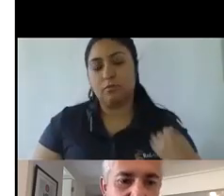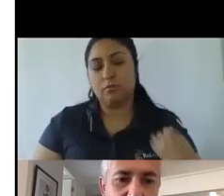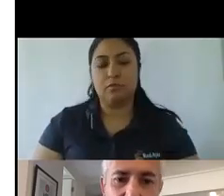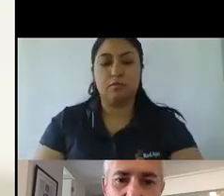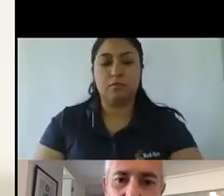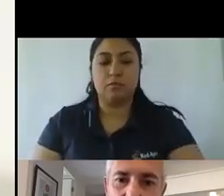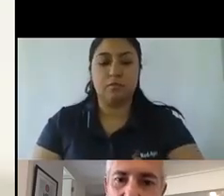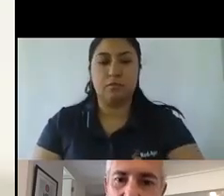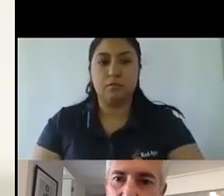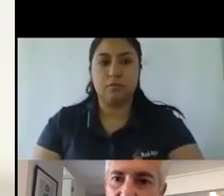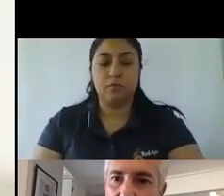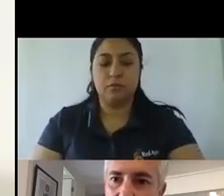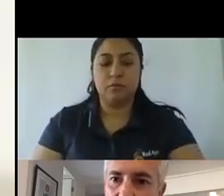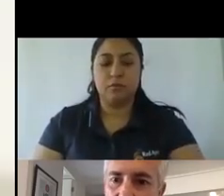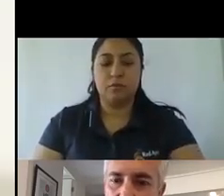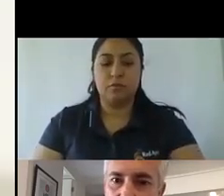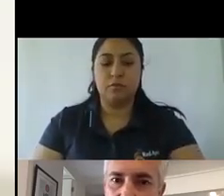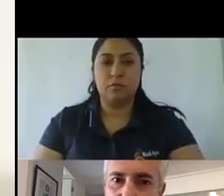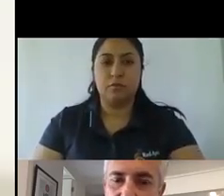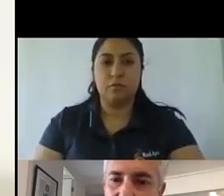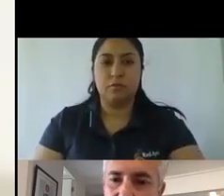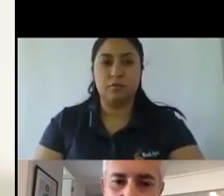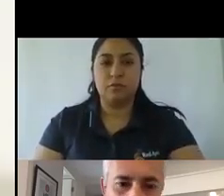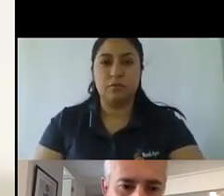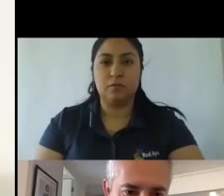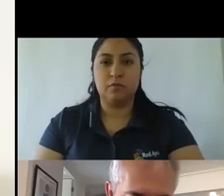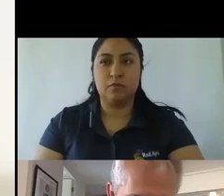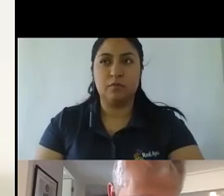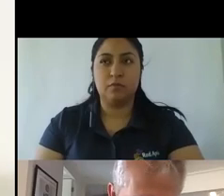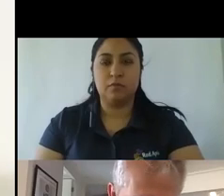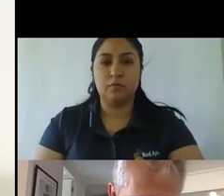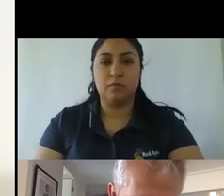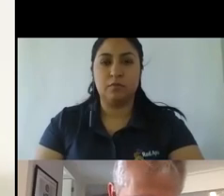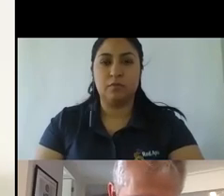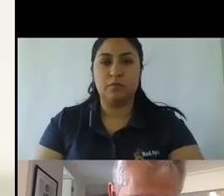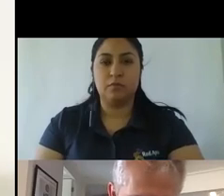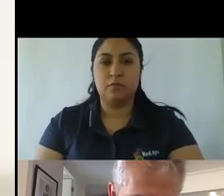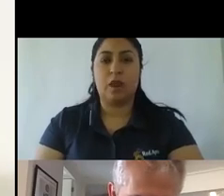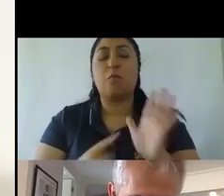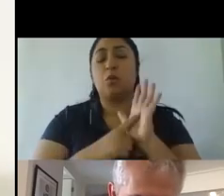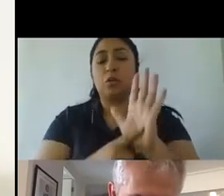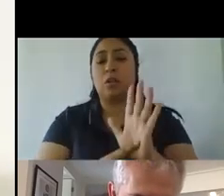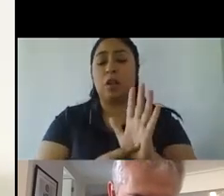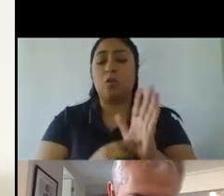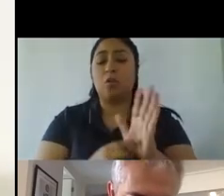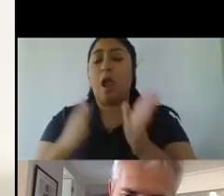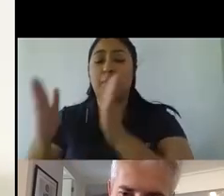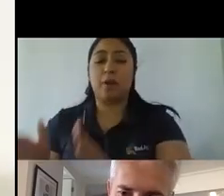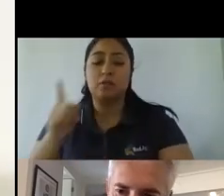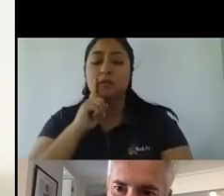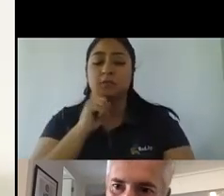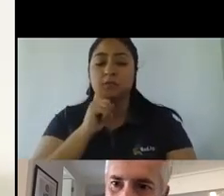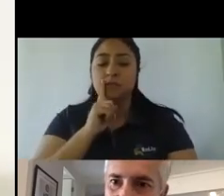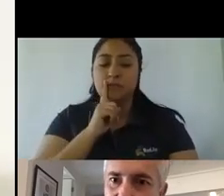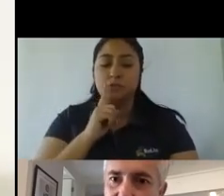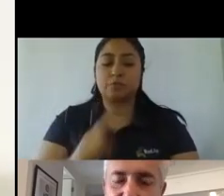no lo creo que corra pero no lo veo quizás lo que digo como mostrarlo aparte si lo tienes no pero no lo veo que